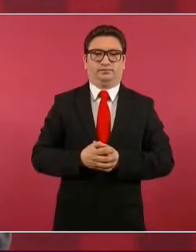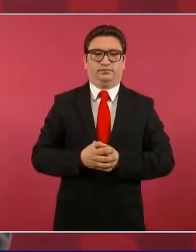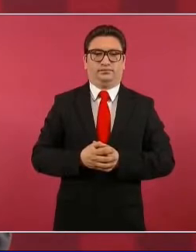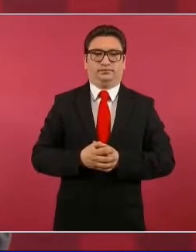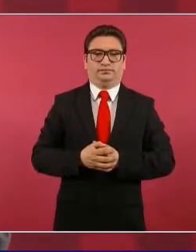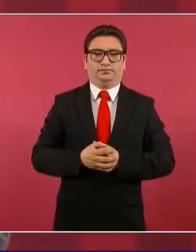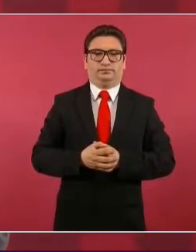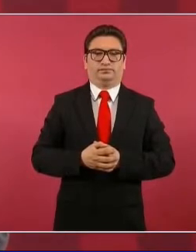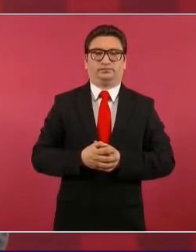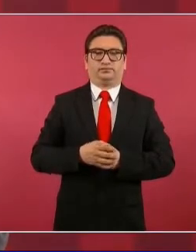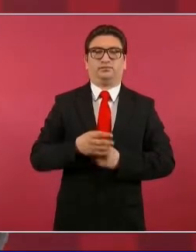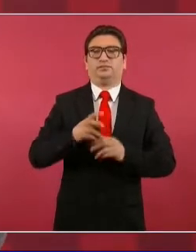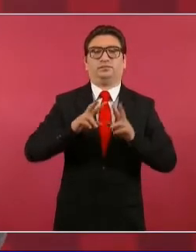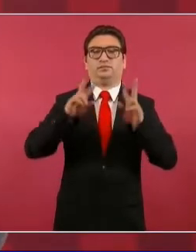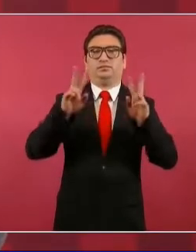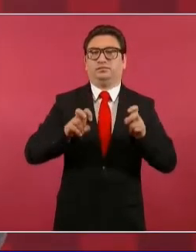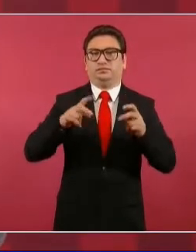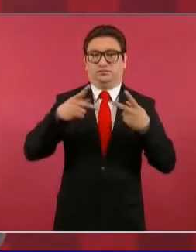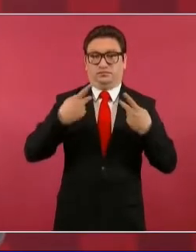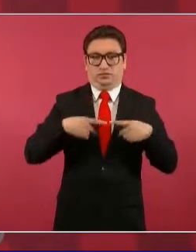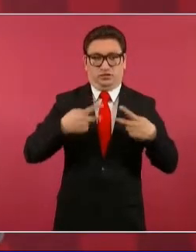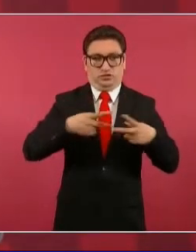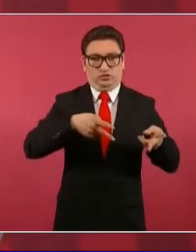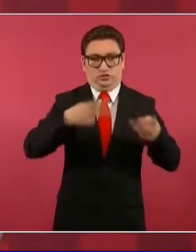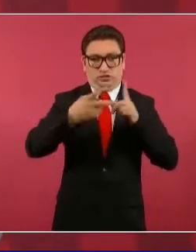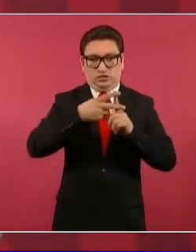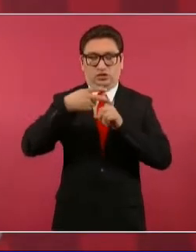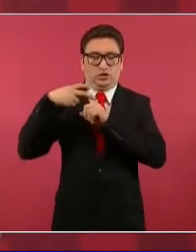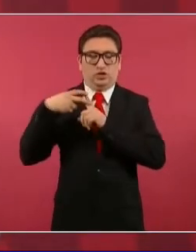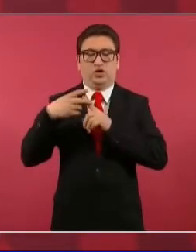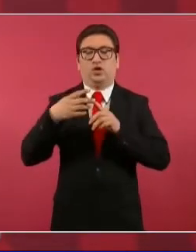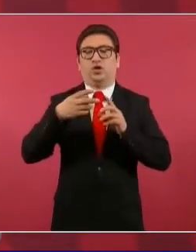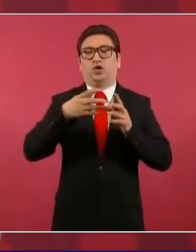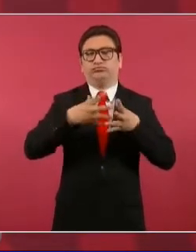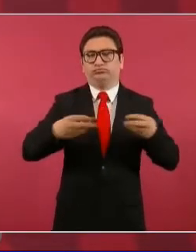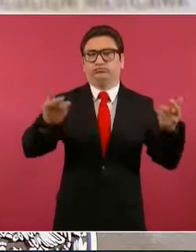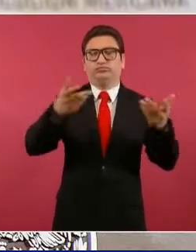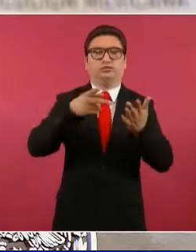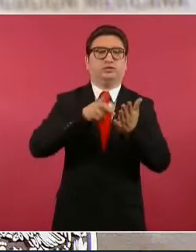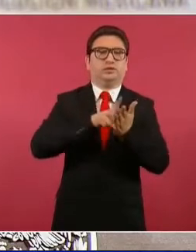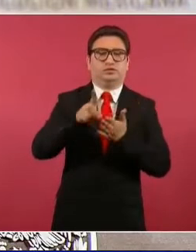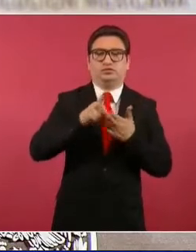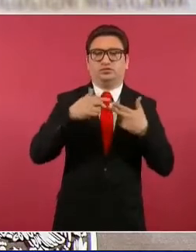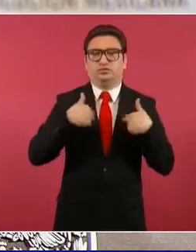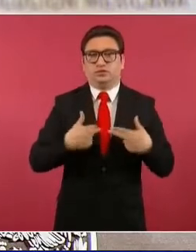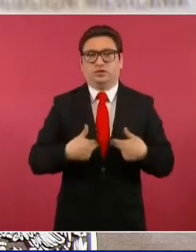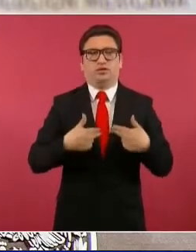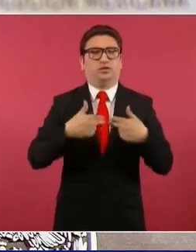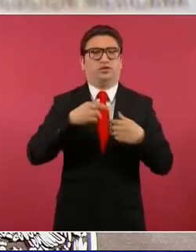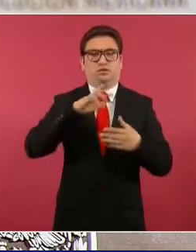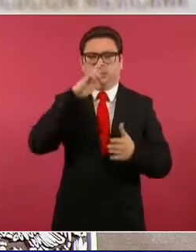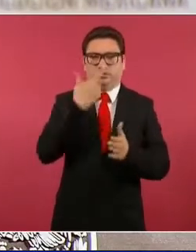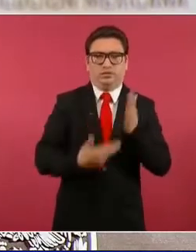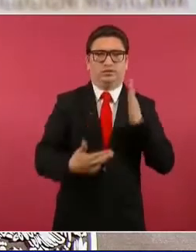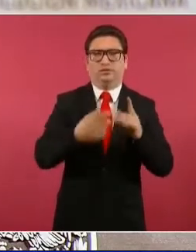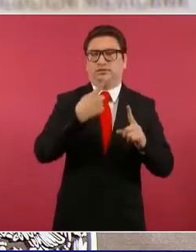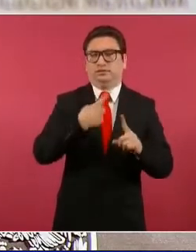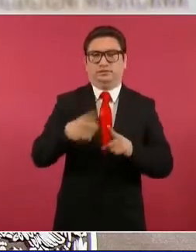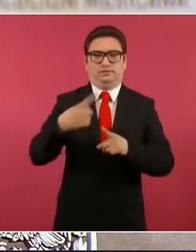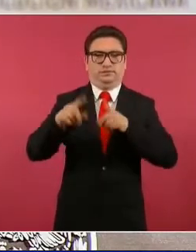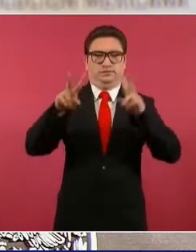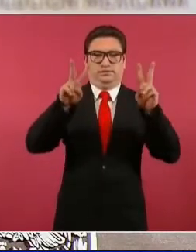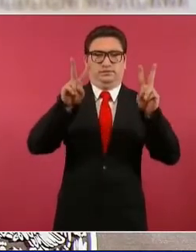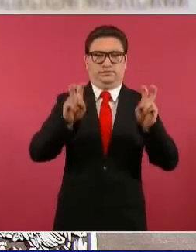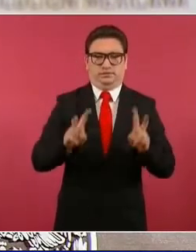de desaparecidos, de violaciones de derechos humanos y temas que son de